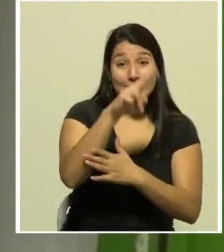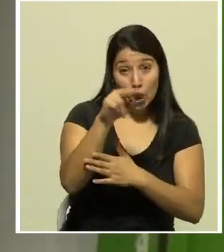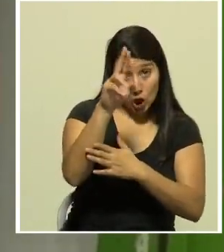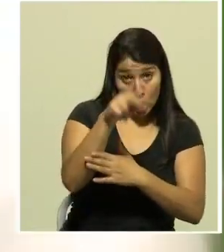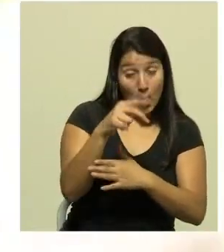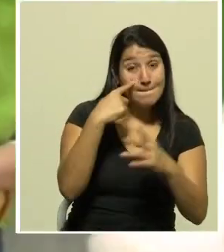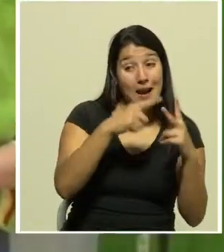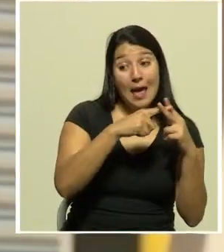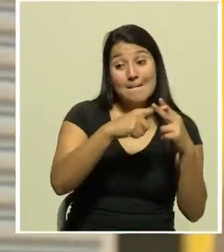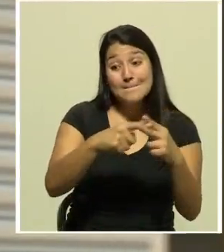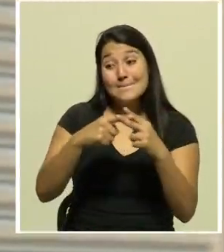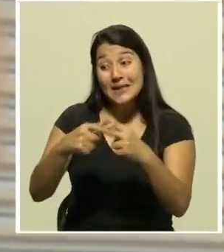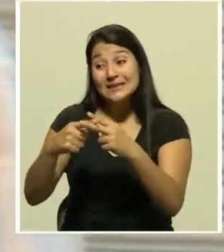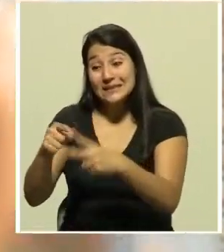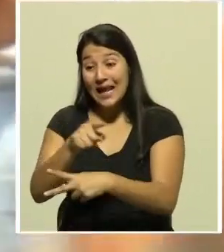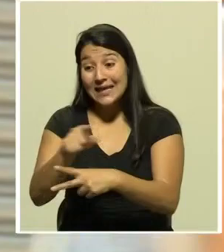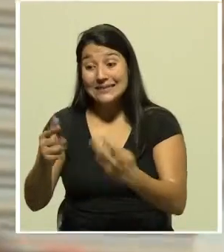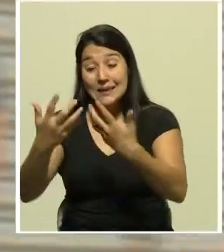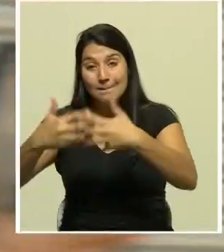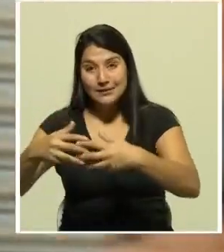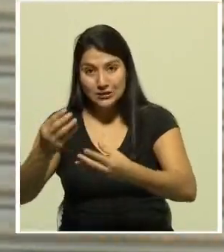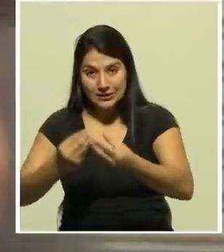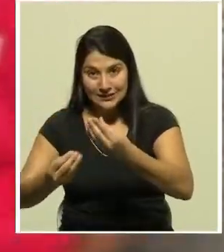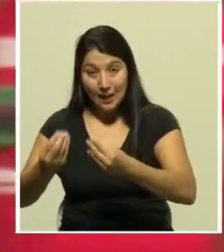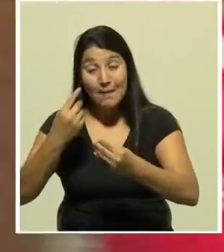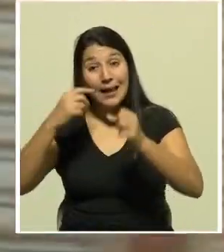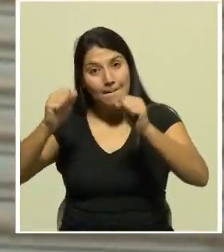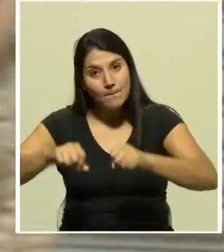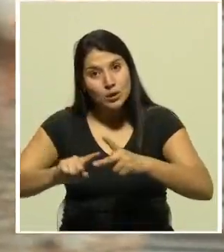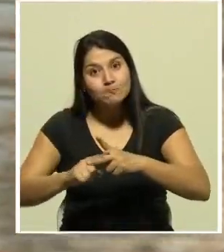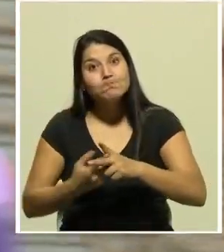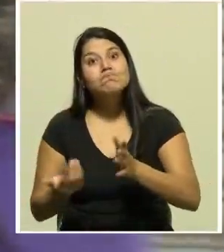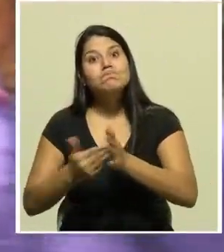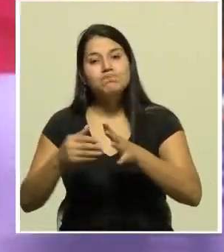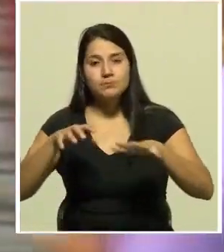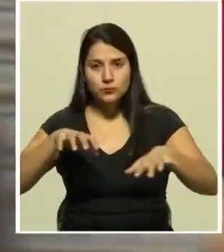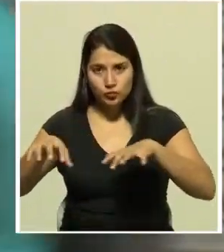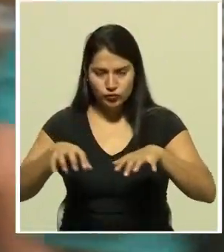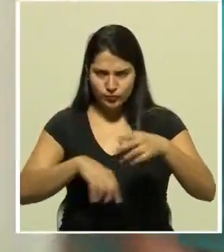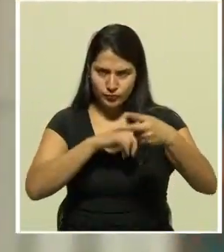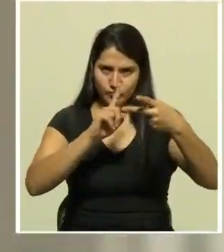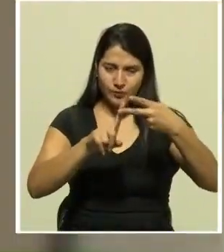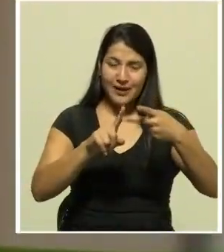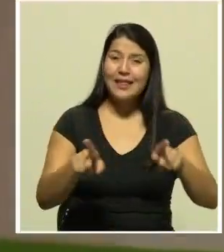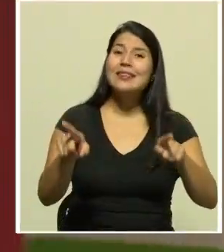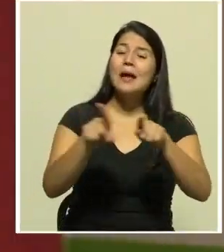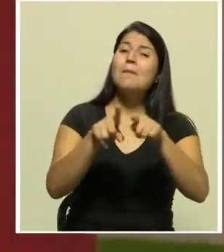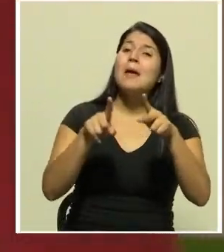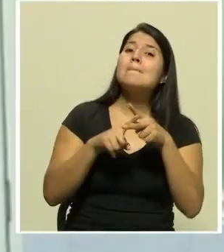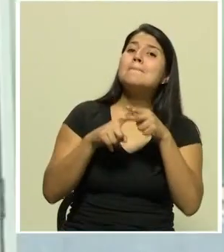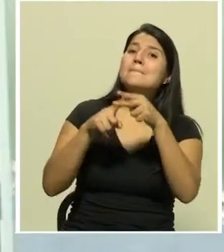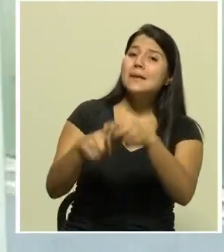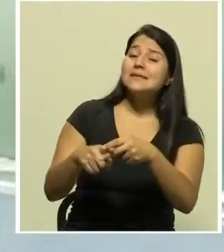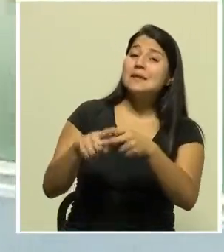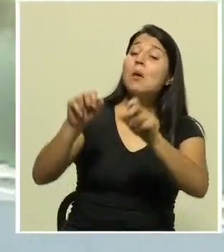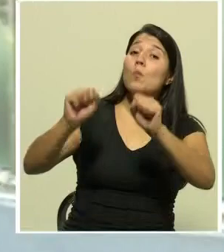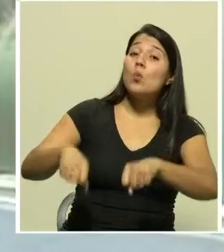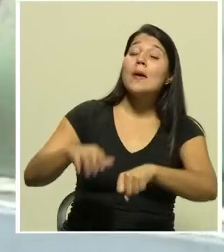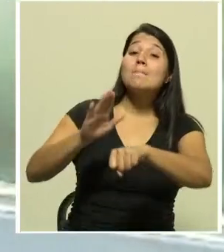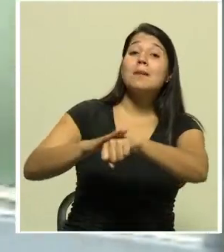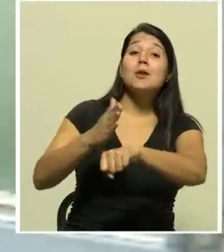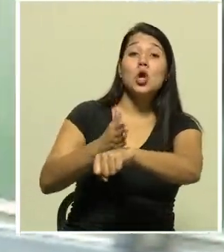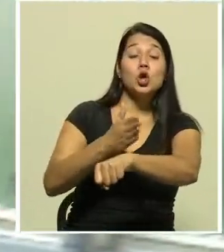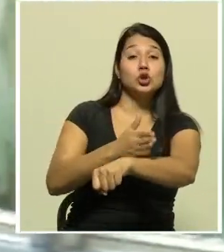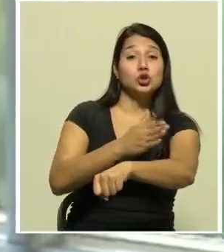destinarlos al sector productivo para su reactivación así como un conjunto de créditos externos que podrán mejorar las condiciones